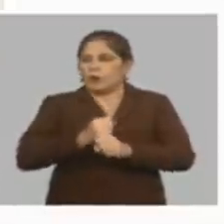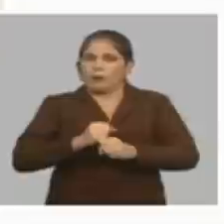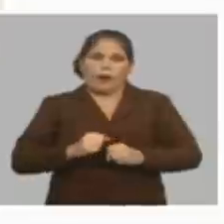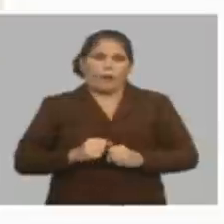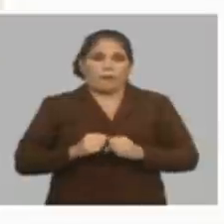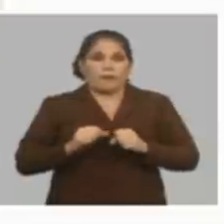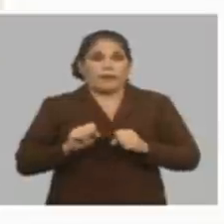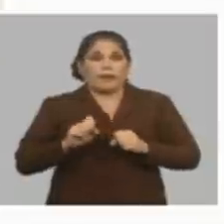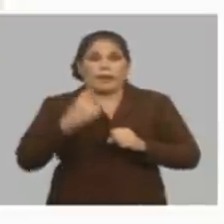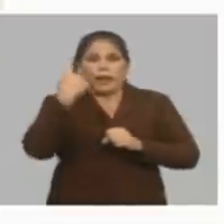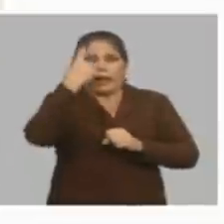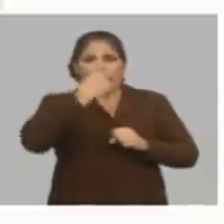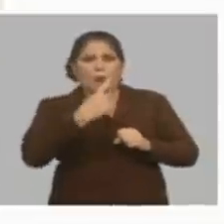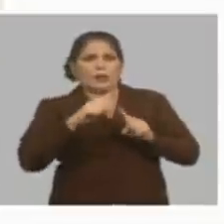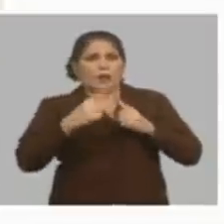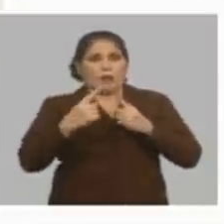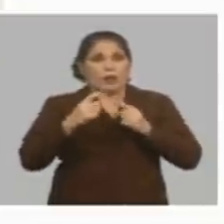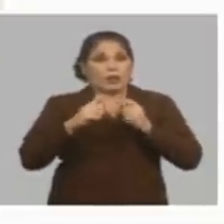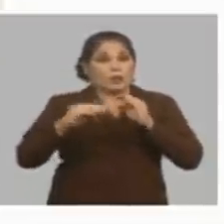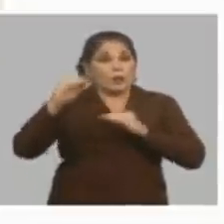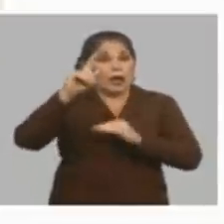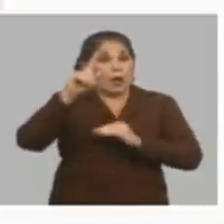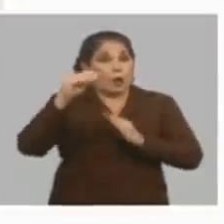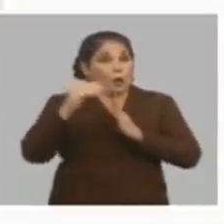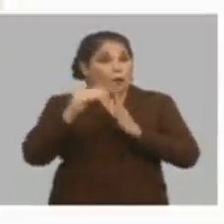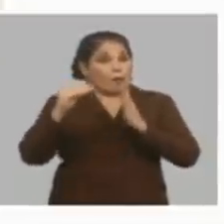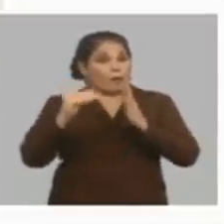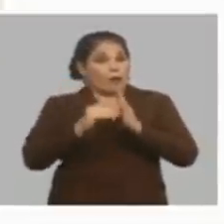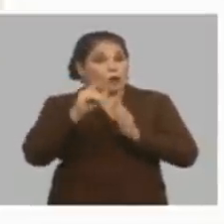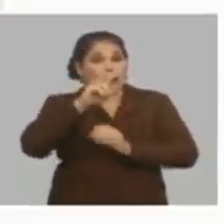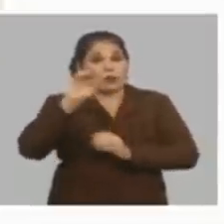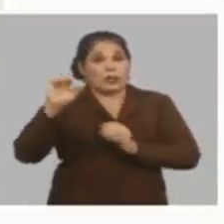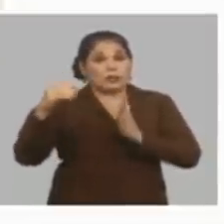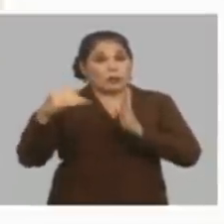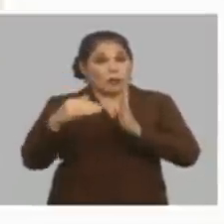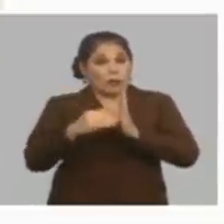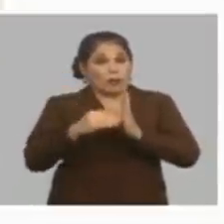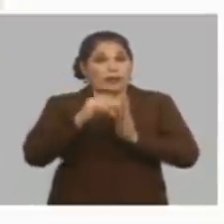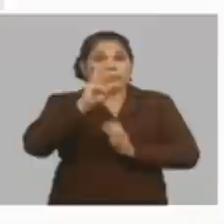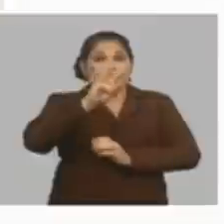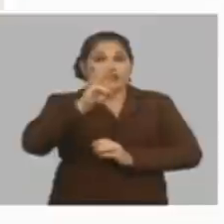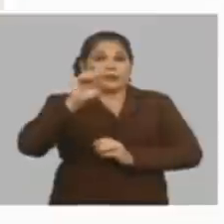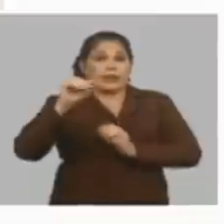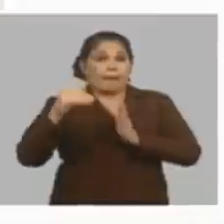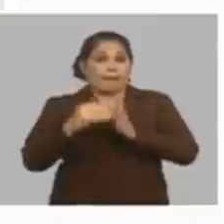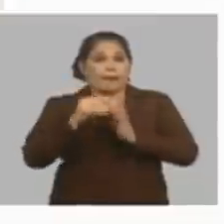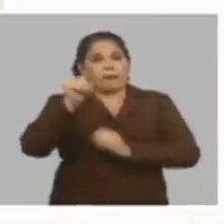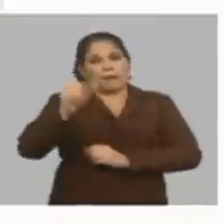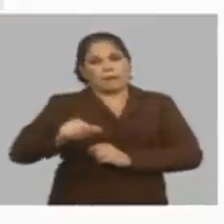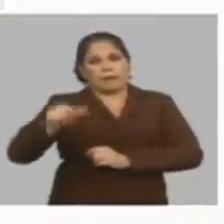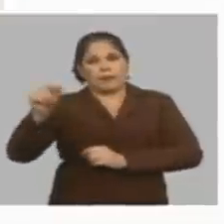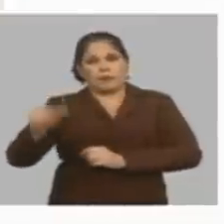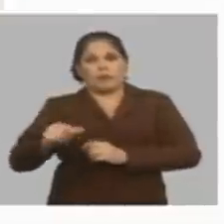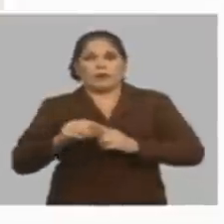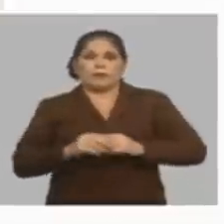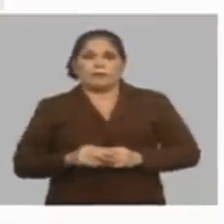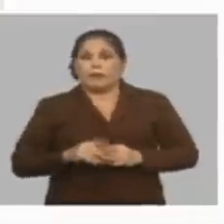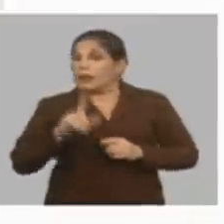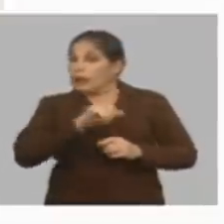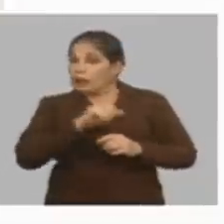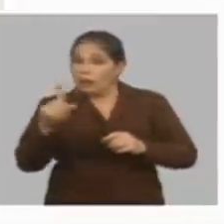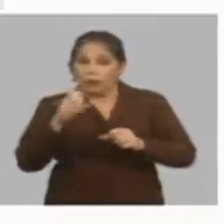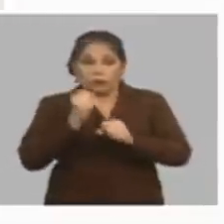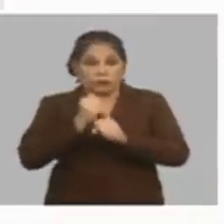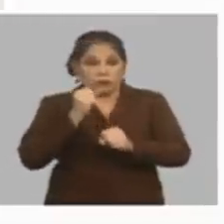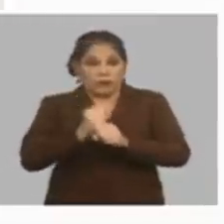y las encuestas dan que supera el millón 200.000 el millón 300.000 personas si